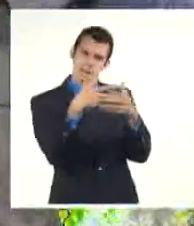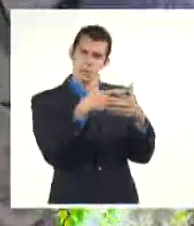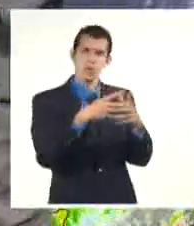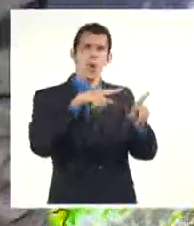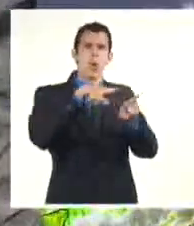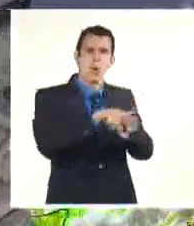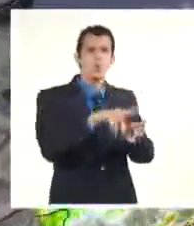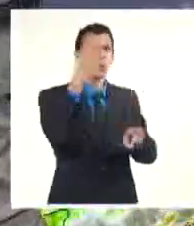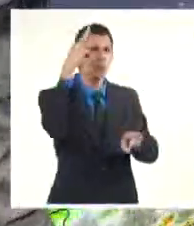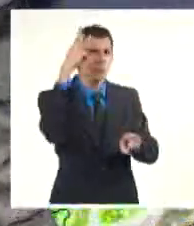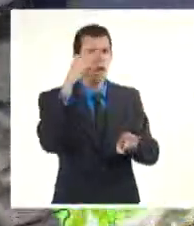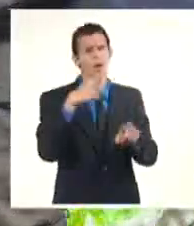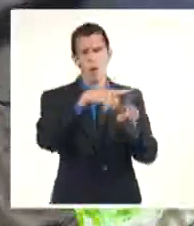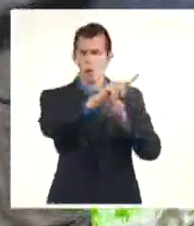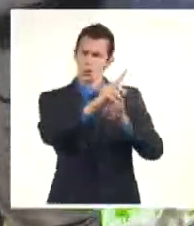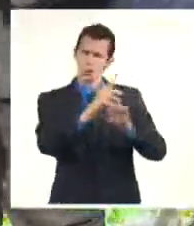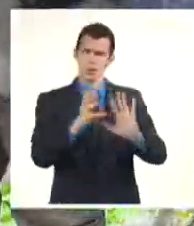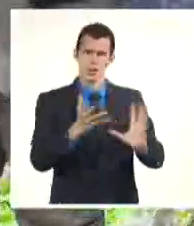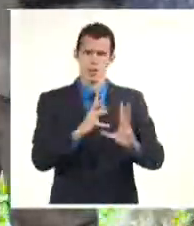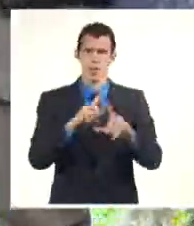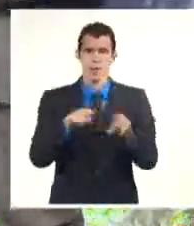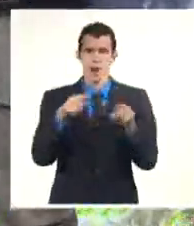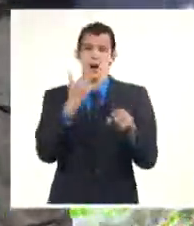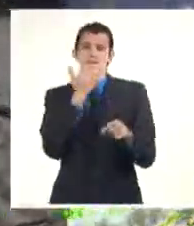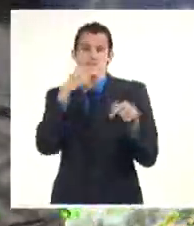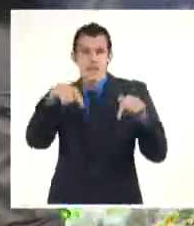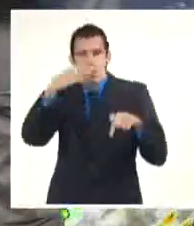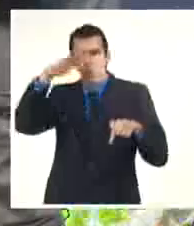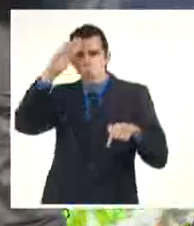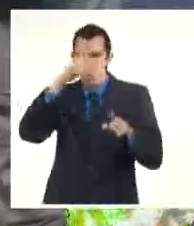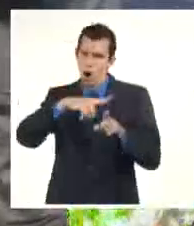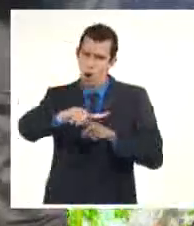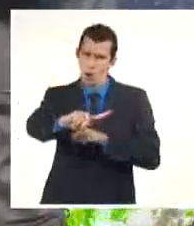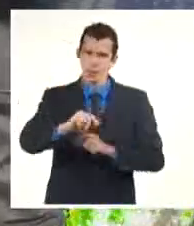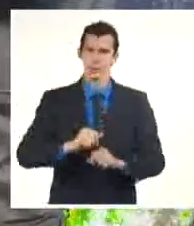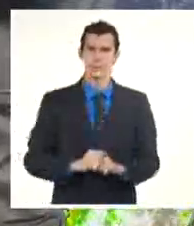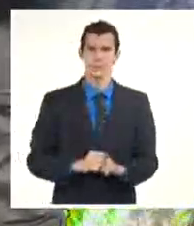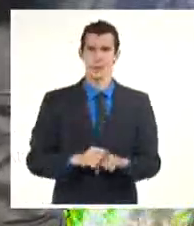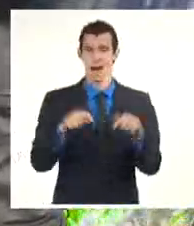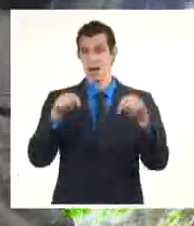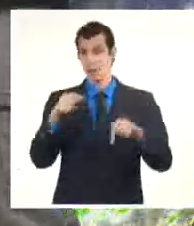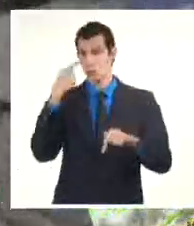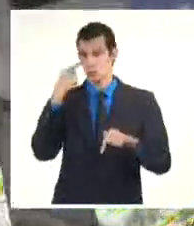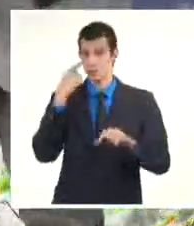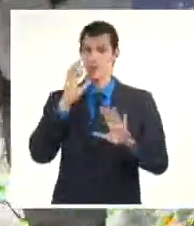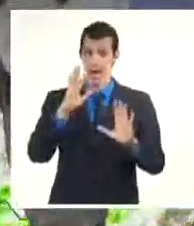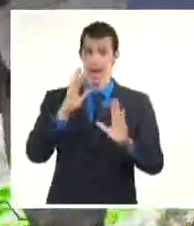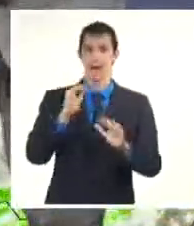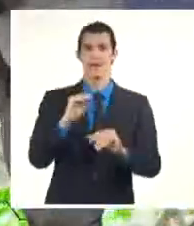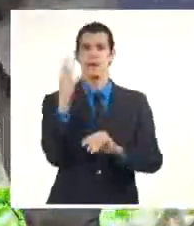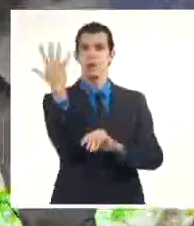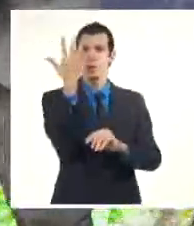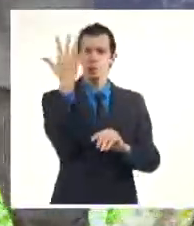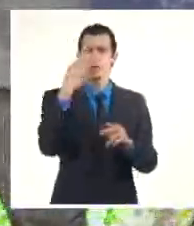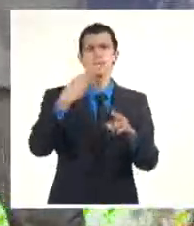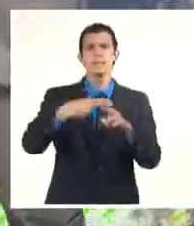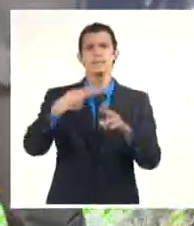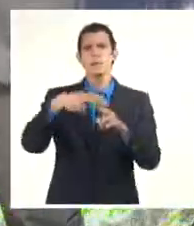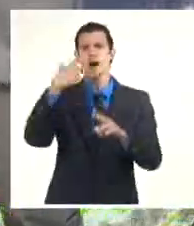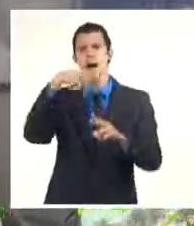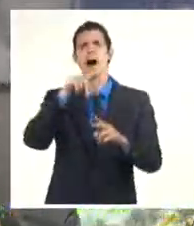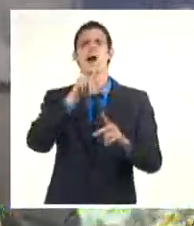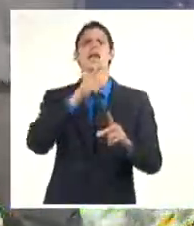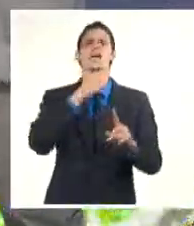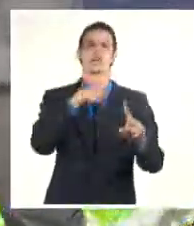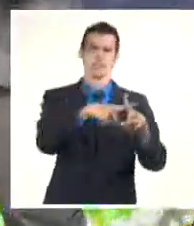haber pasado con una zona de bajas presiones por la Florida, y está aquí ahora la tormenta tropical Álex, que